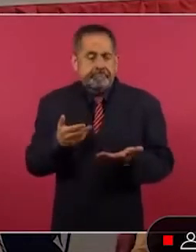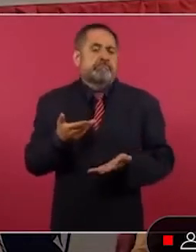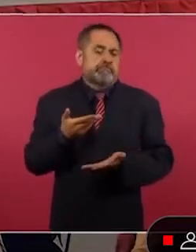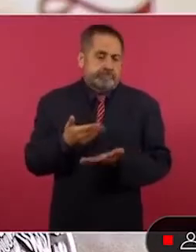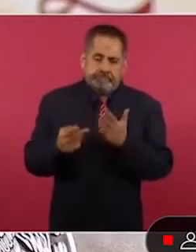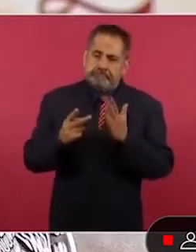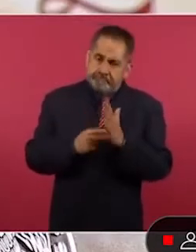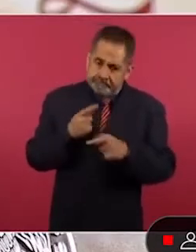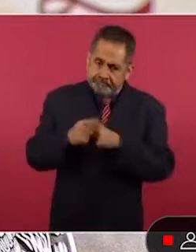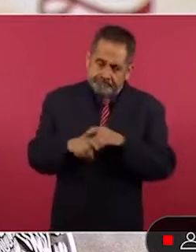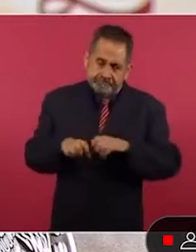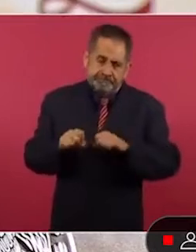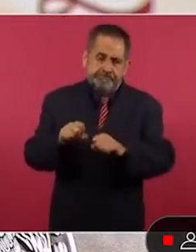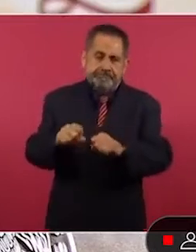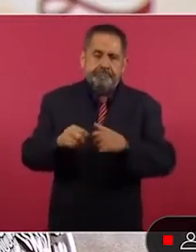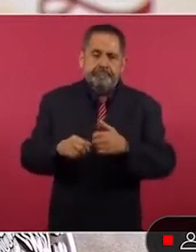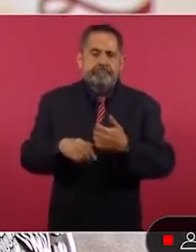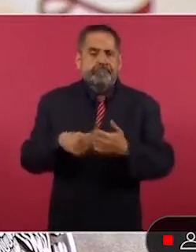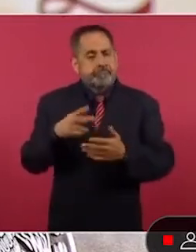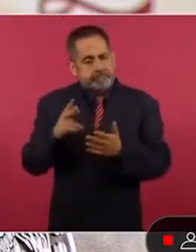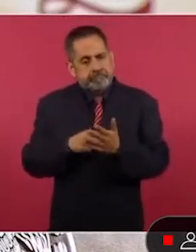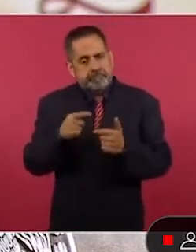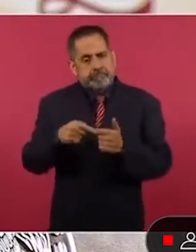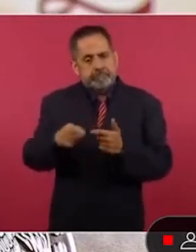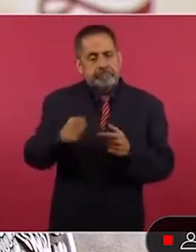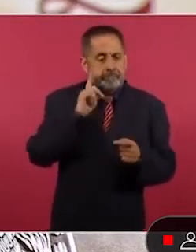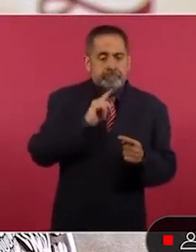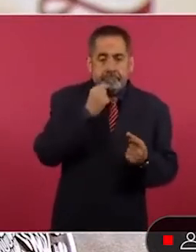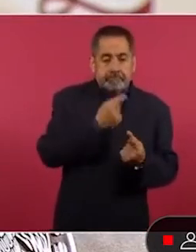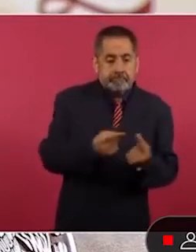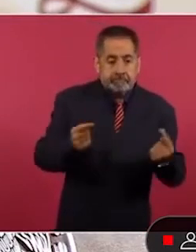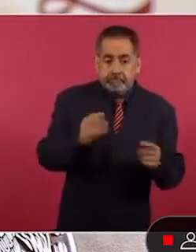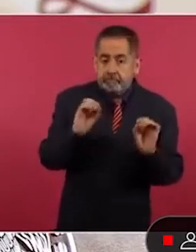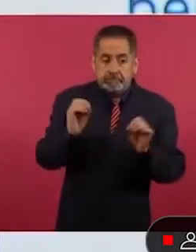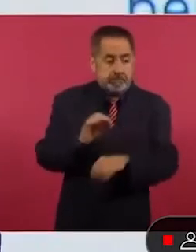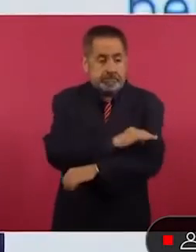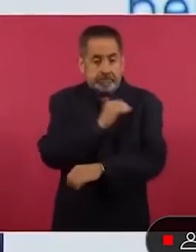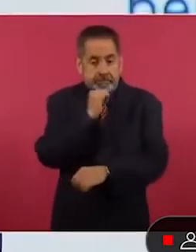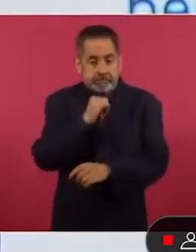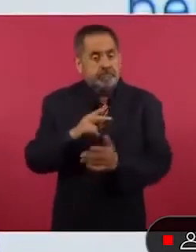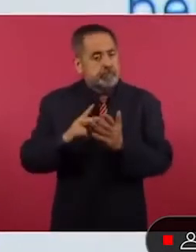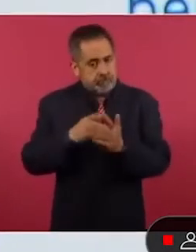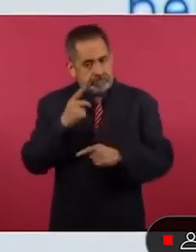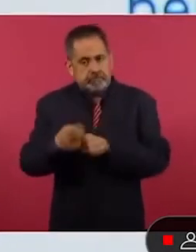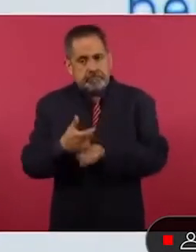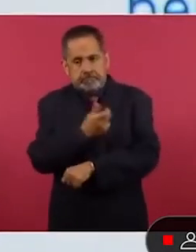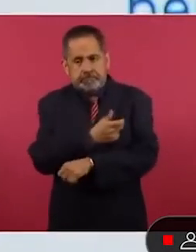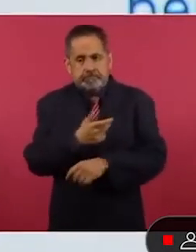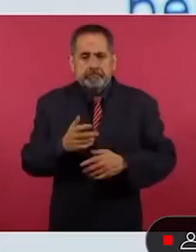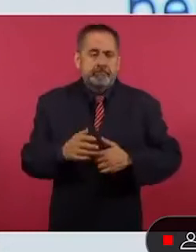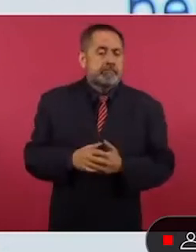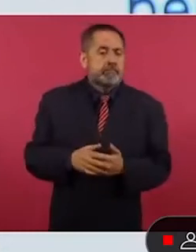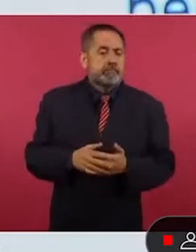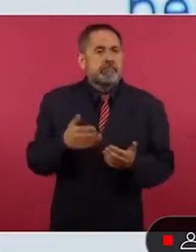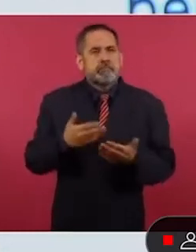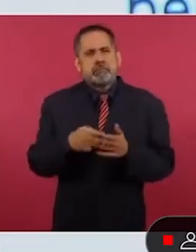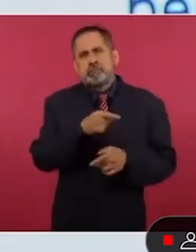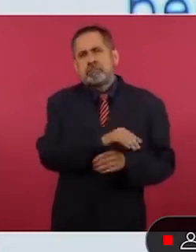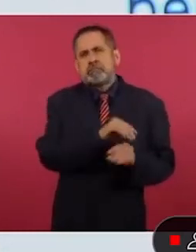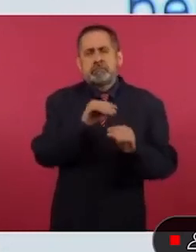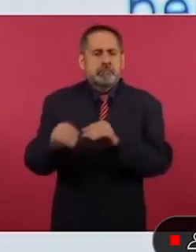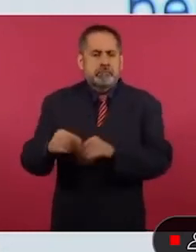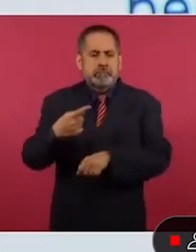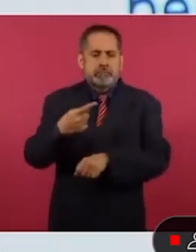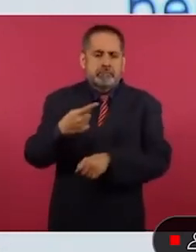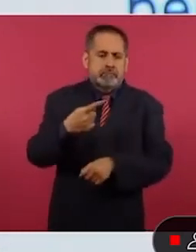cobertura justamente en esa corte, en ese grupo de niñas que no fueron vacunadas. Hoy estarían en primero y segundo de secundaria o